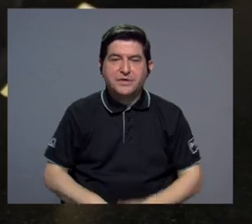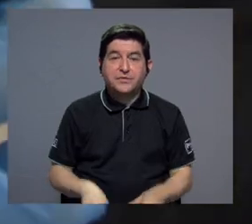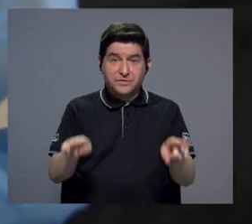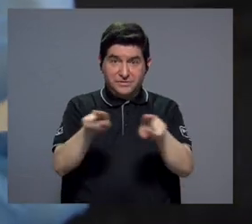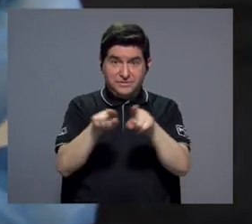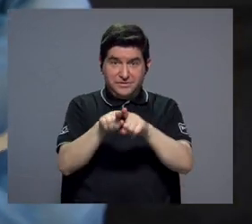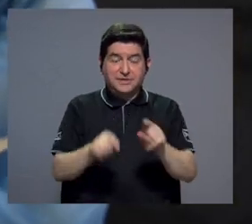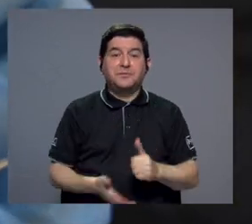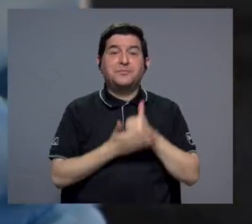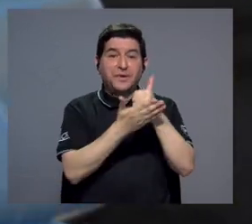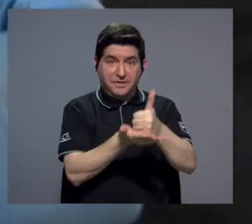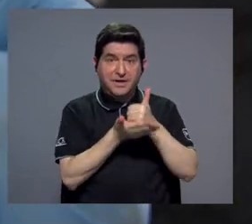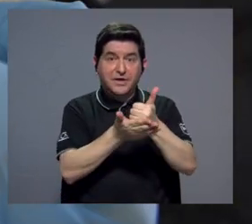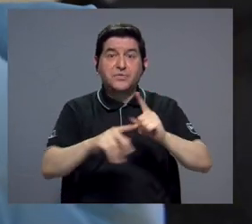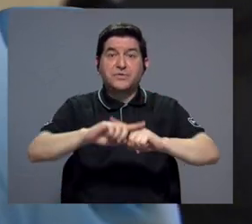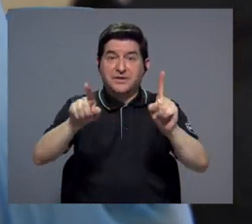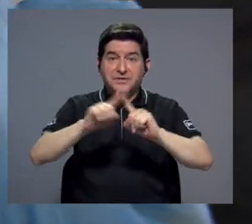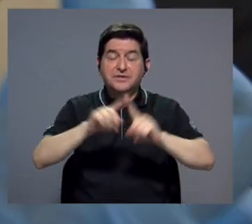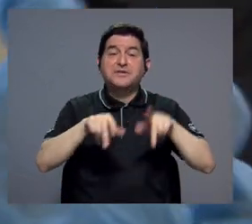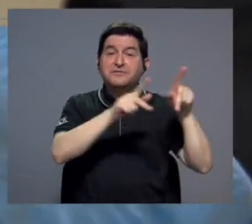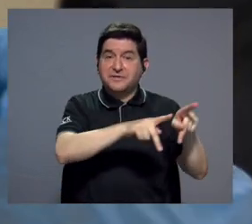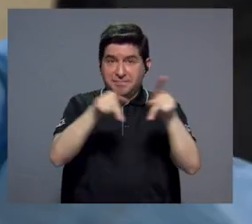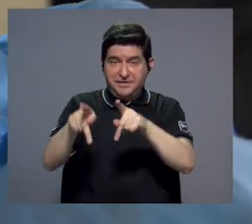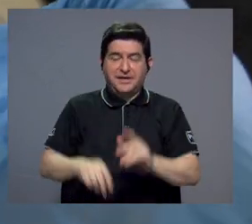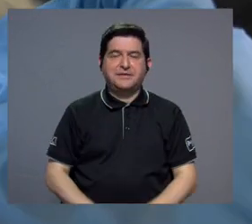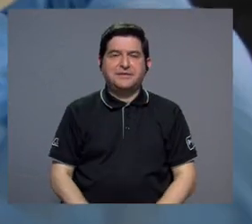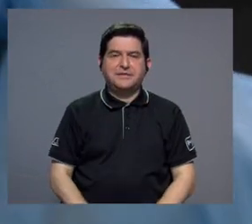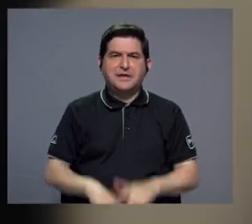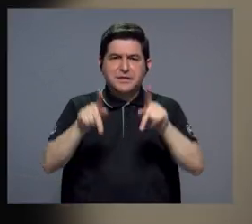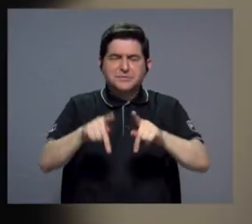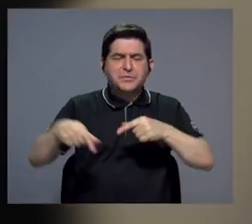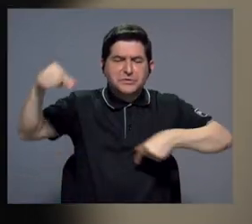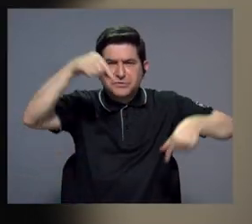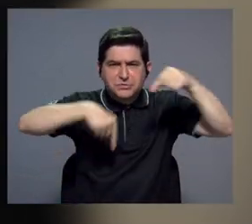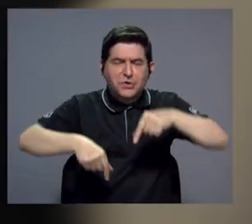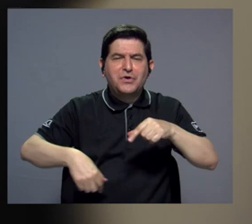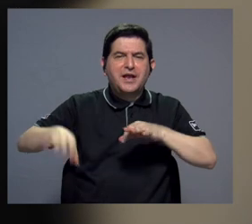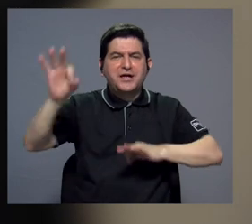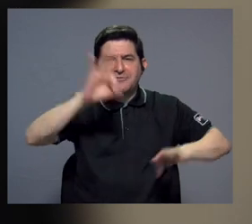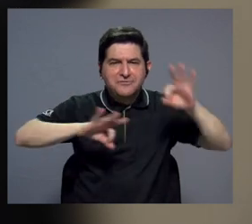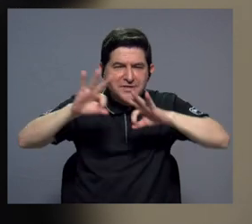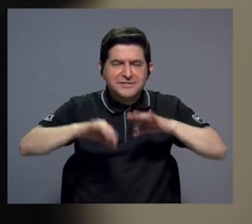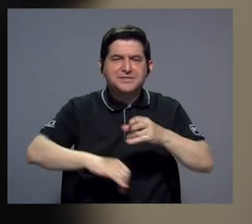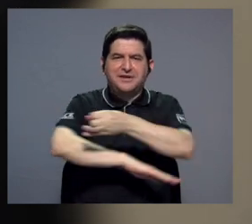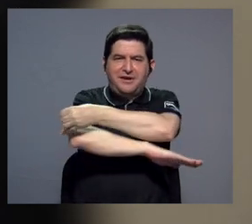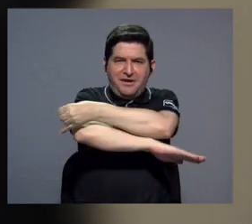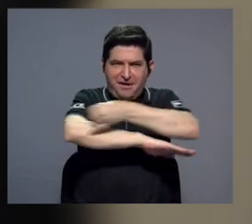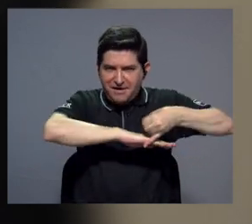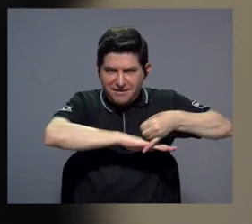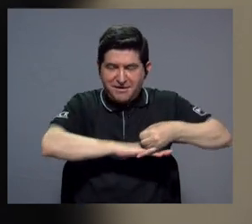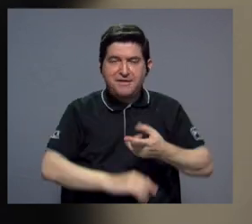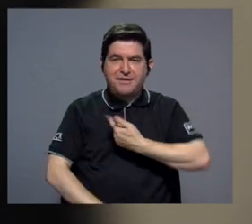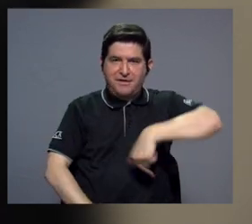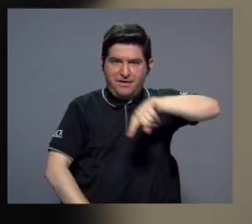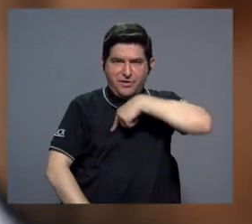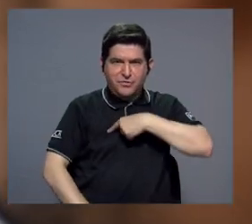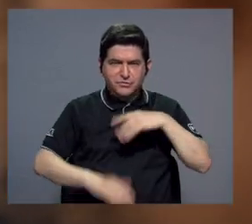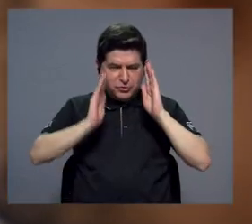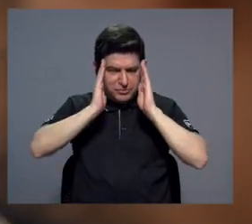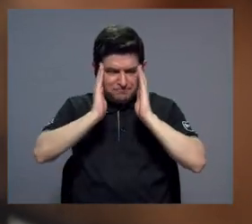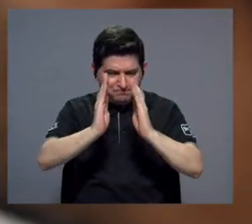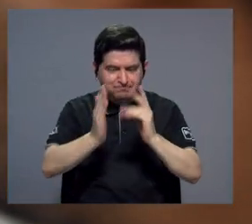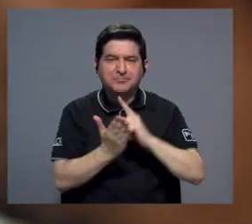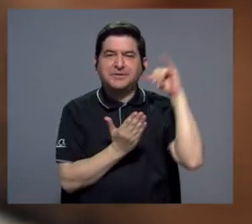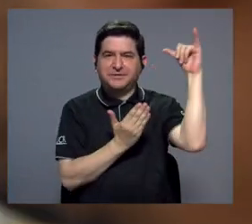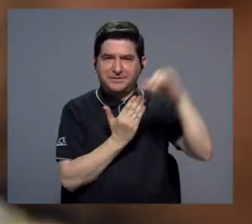y nos ha tenido también colaborar con otras personas. Somos gente de química, de física, de ingeniería, que nos